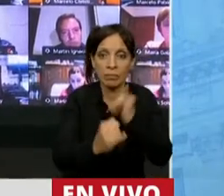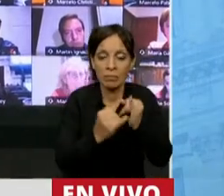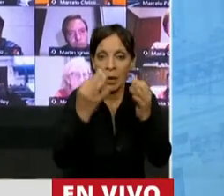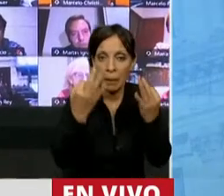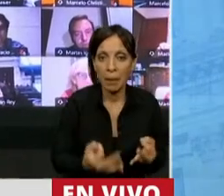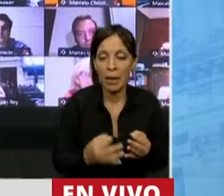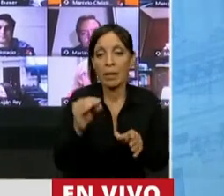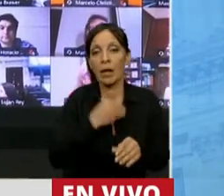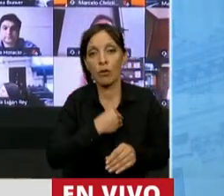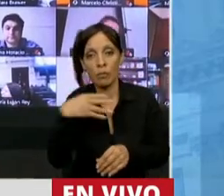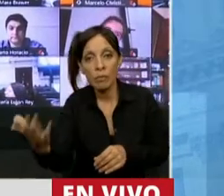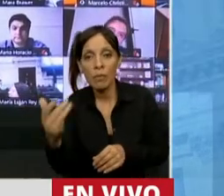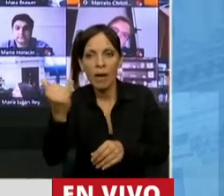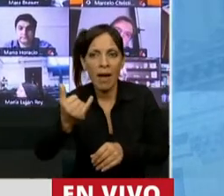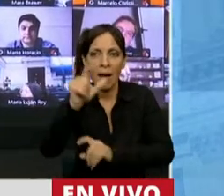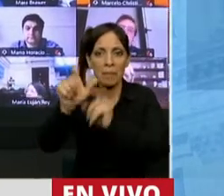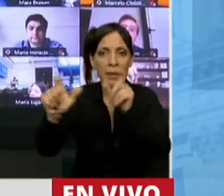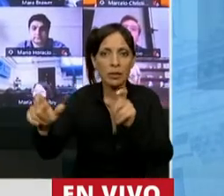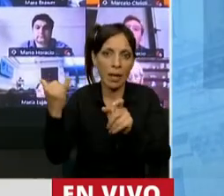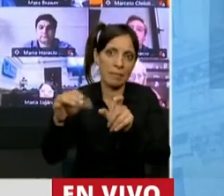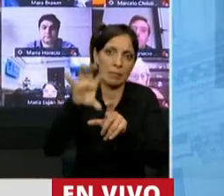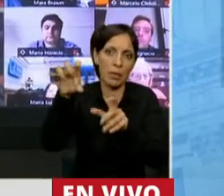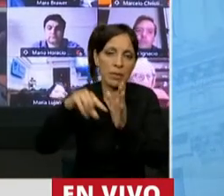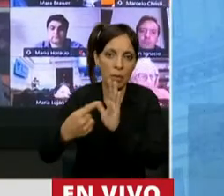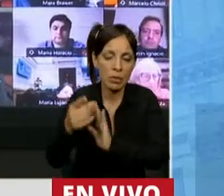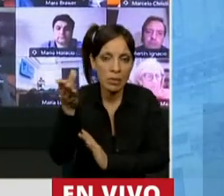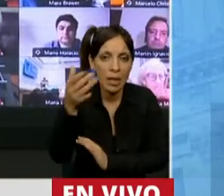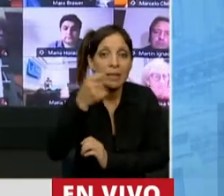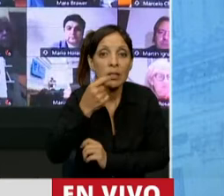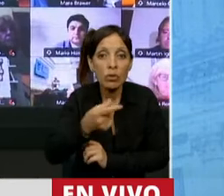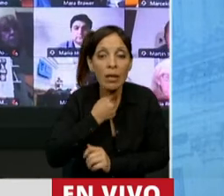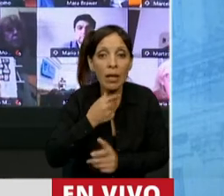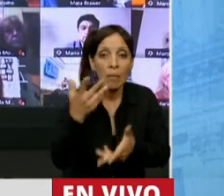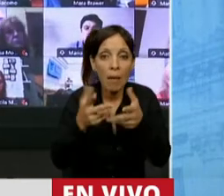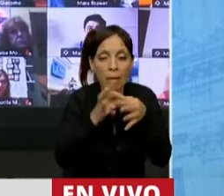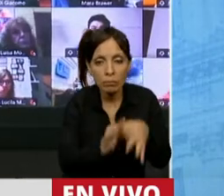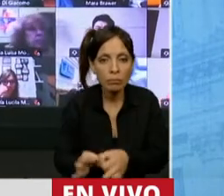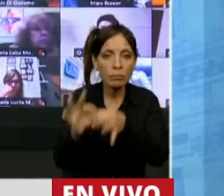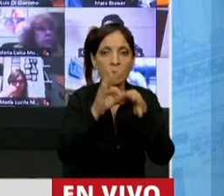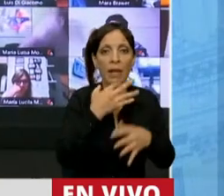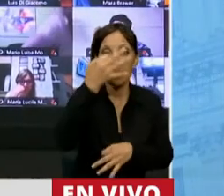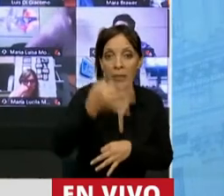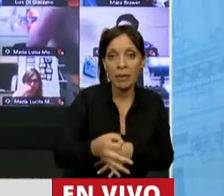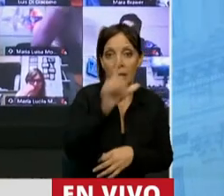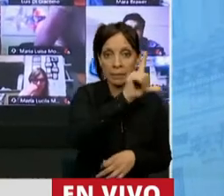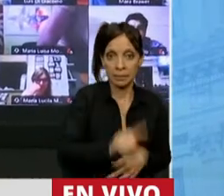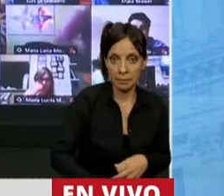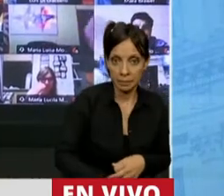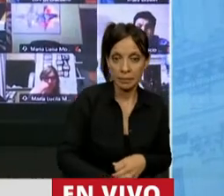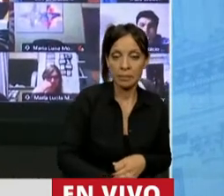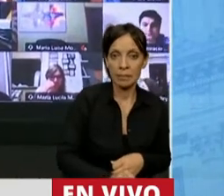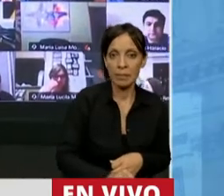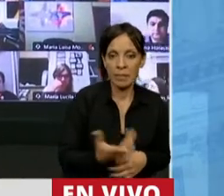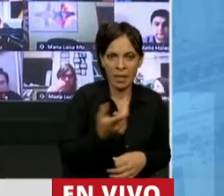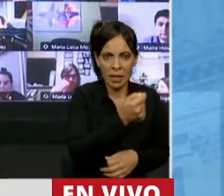el conurbano, estamos llenos de vecinos de las provincias. Si queremos hablar en serio de unidad nacional de Argentina, nos